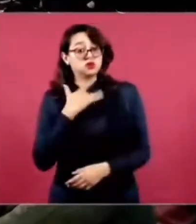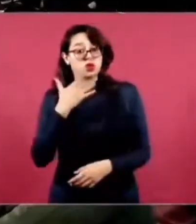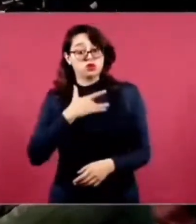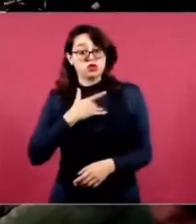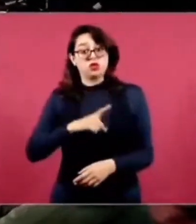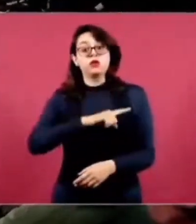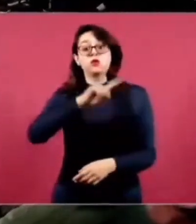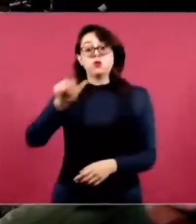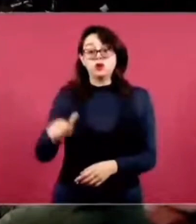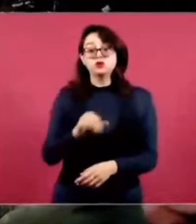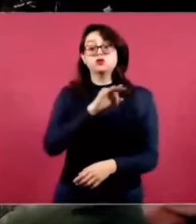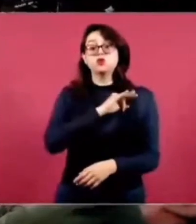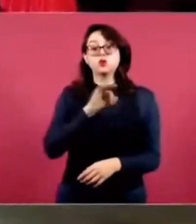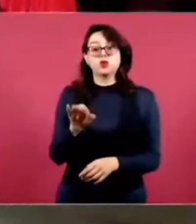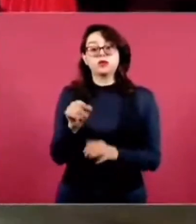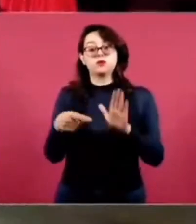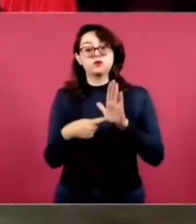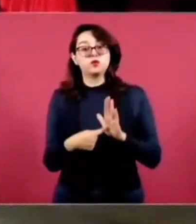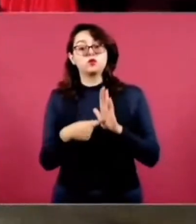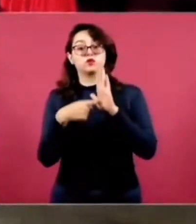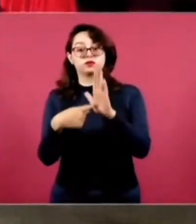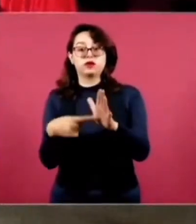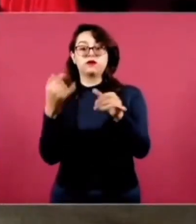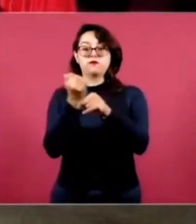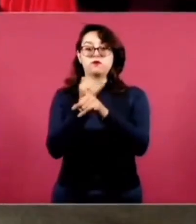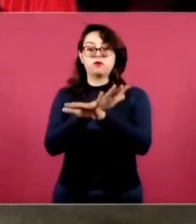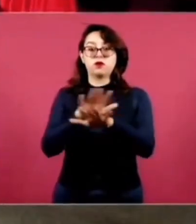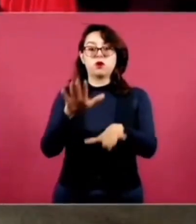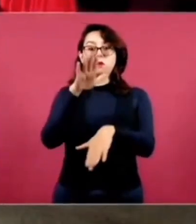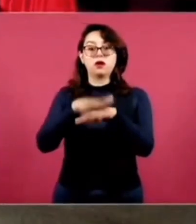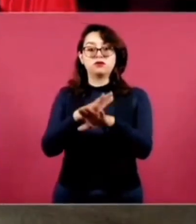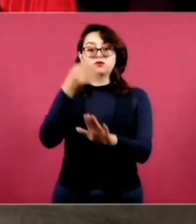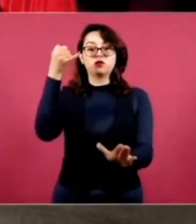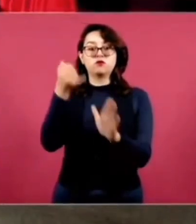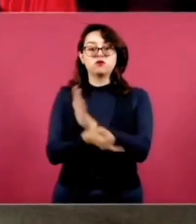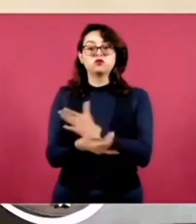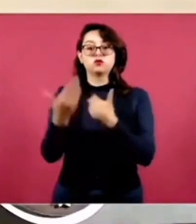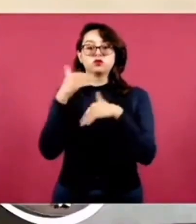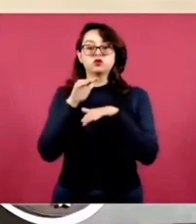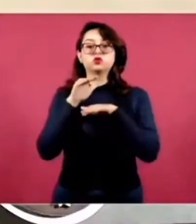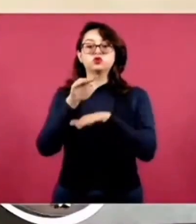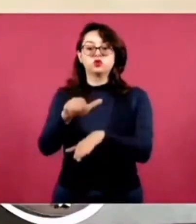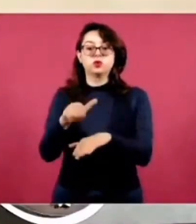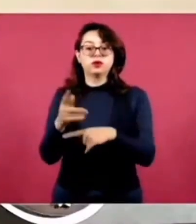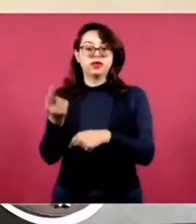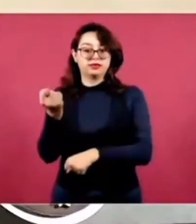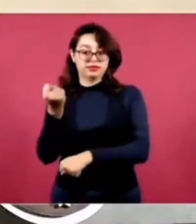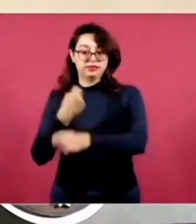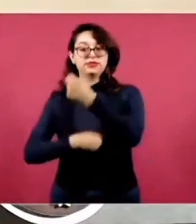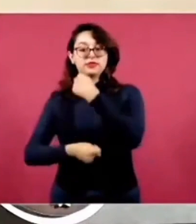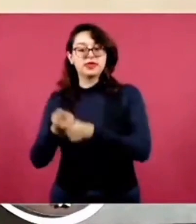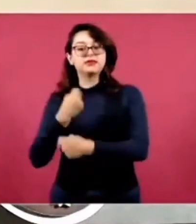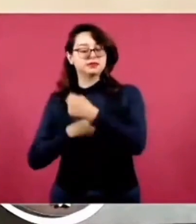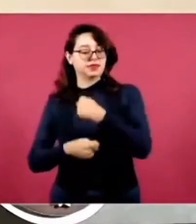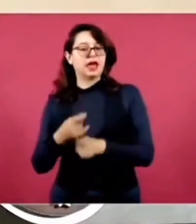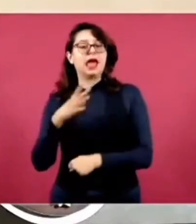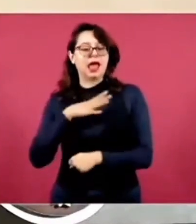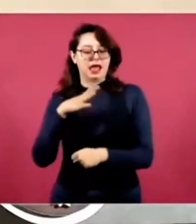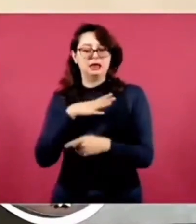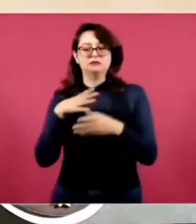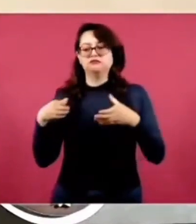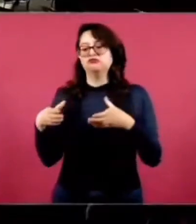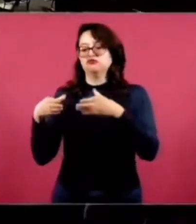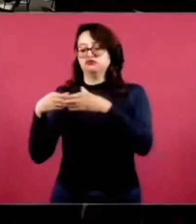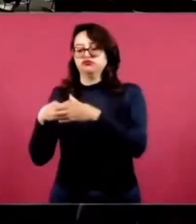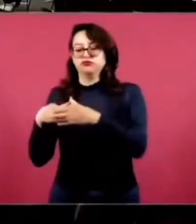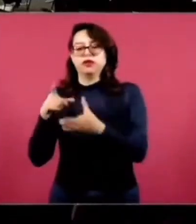presentaría cómo se ha dado esta parte de la transformación, porque hay una mesa que lleva